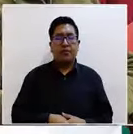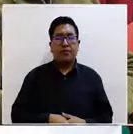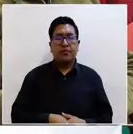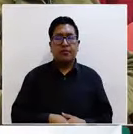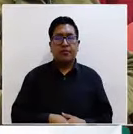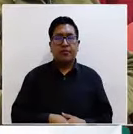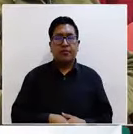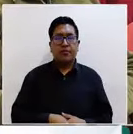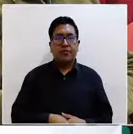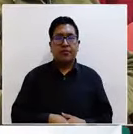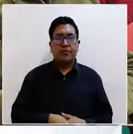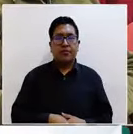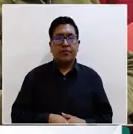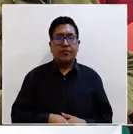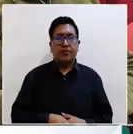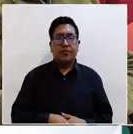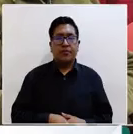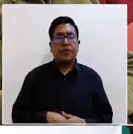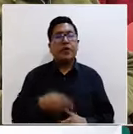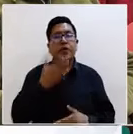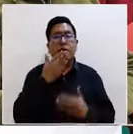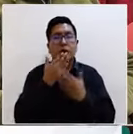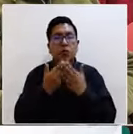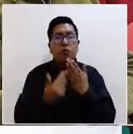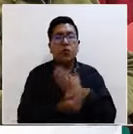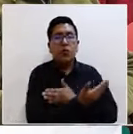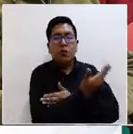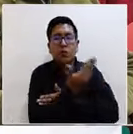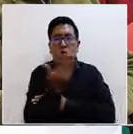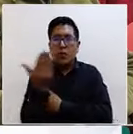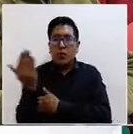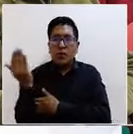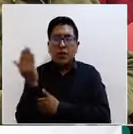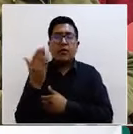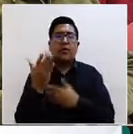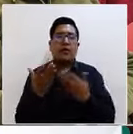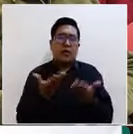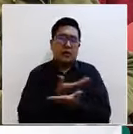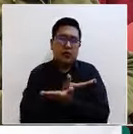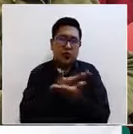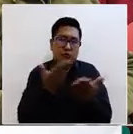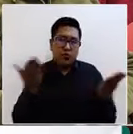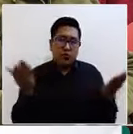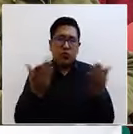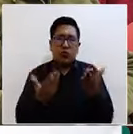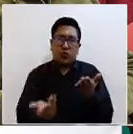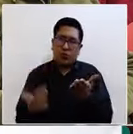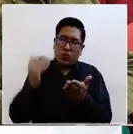Buen día a todos. Nuevamente agradecerle, como decía Ana Virginia,